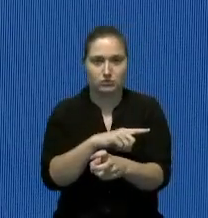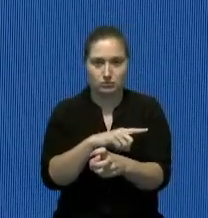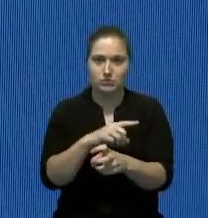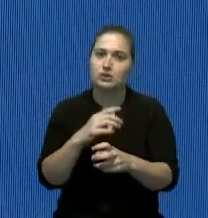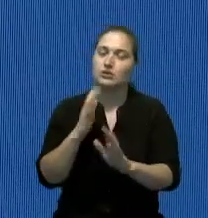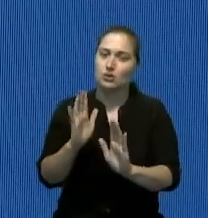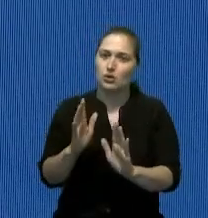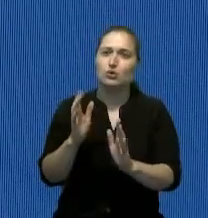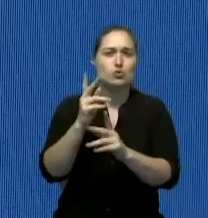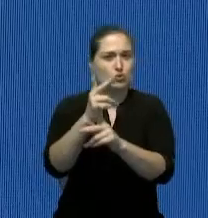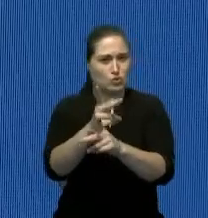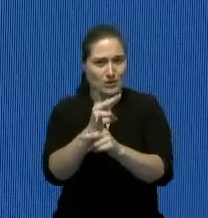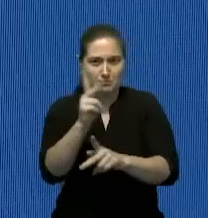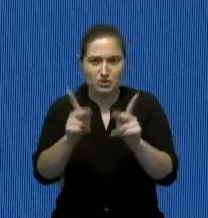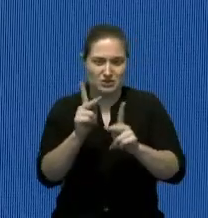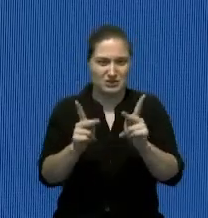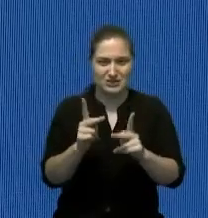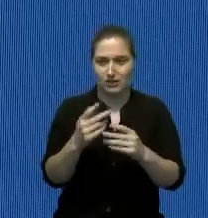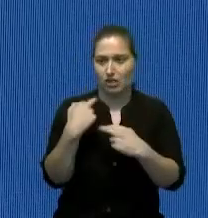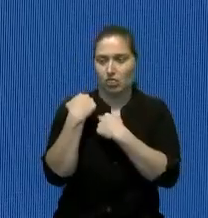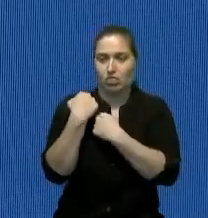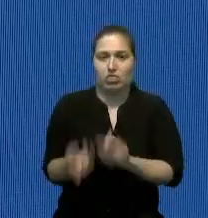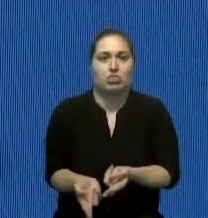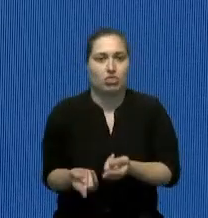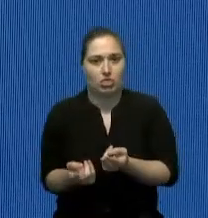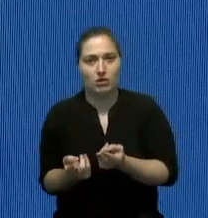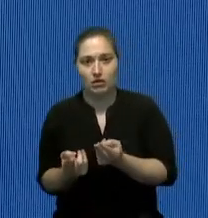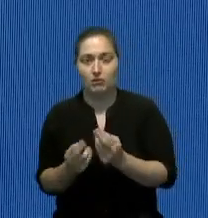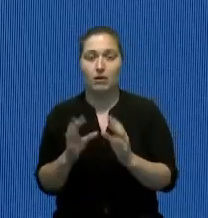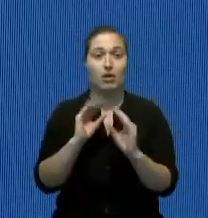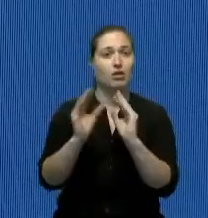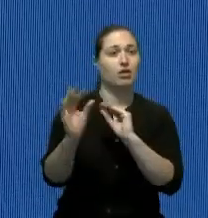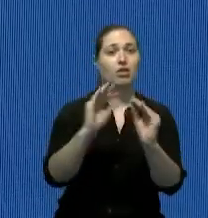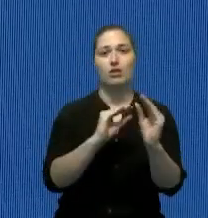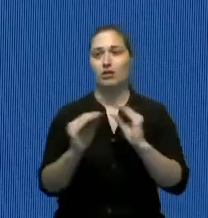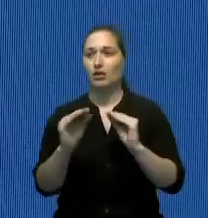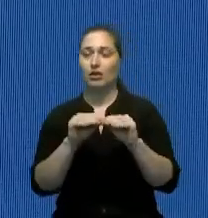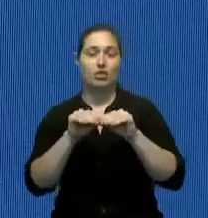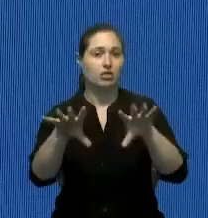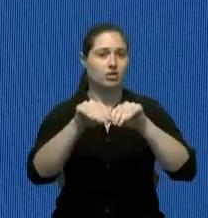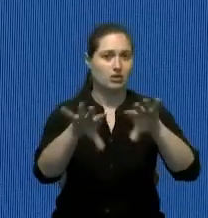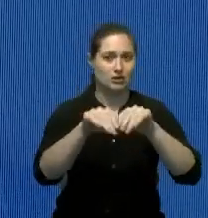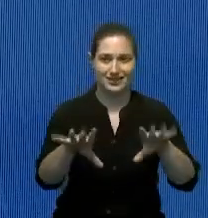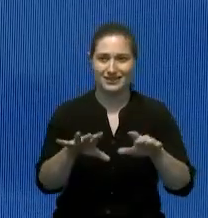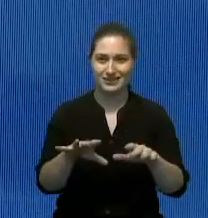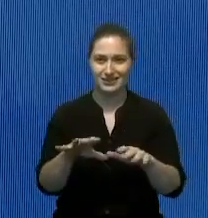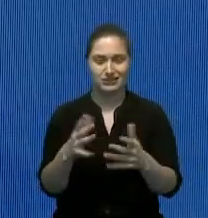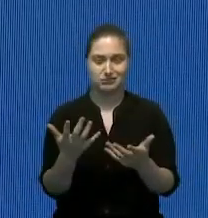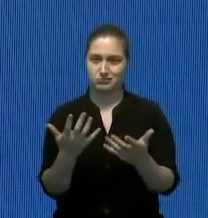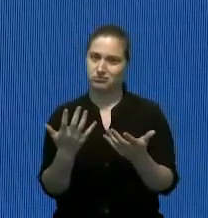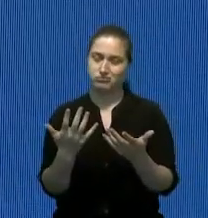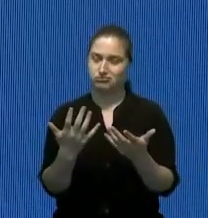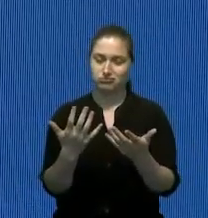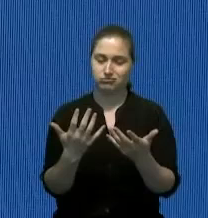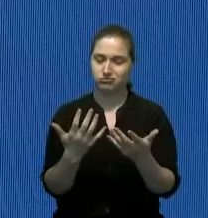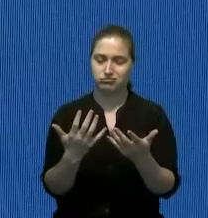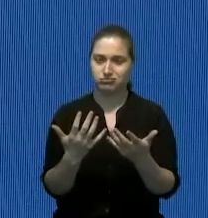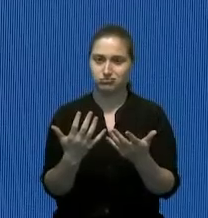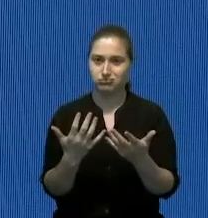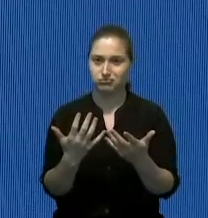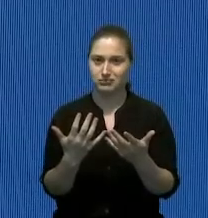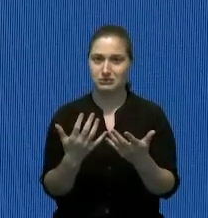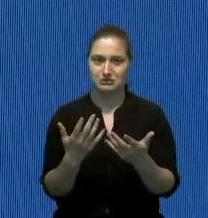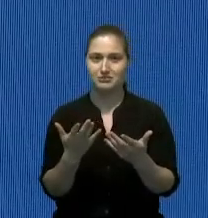personas muy irresponsables que ponen a circular informaciones que en nada ayudan al área Víctor Atala puede explicar